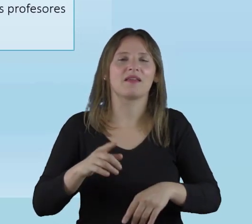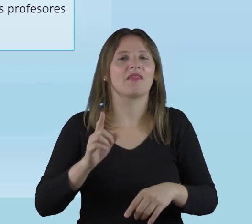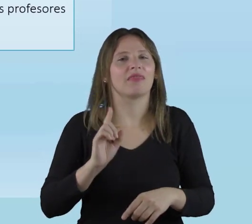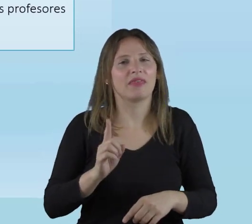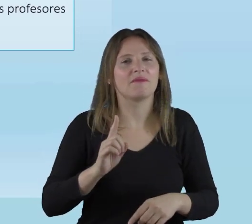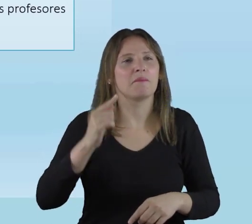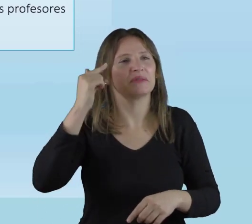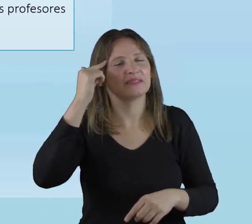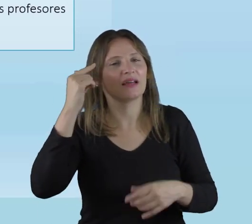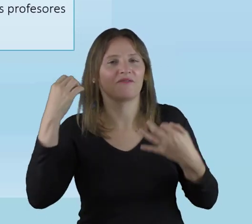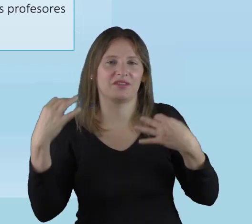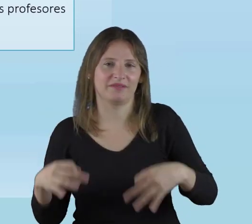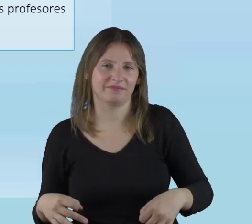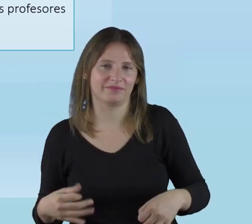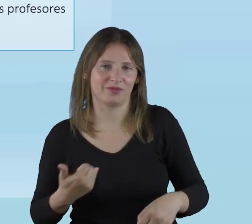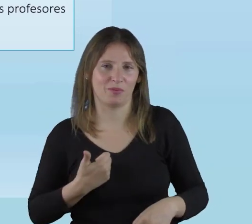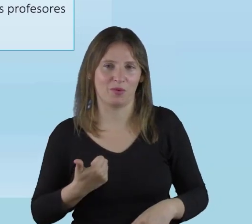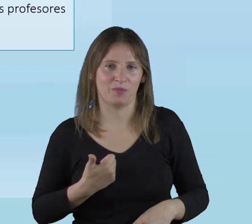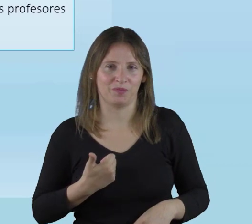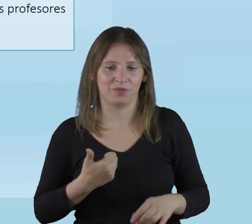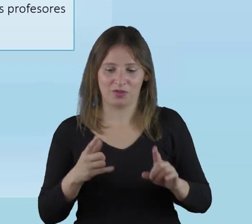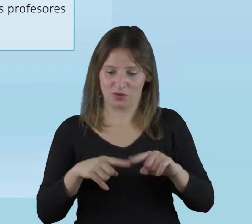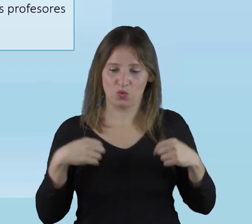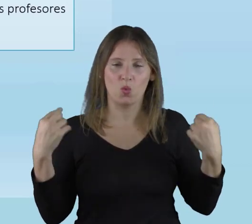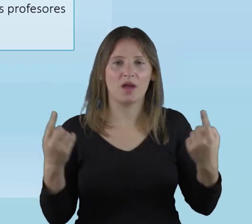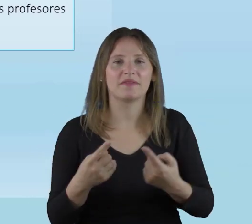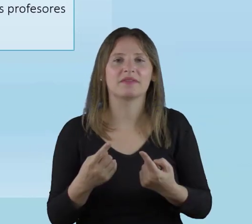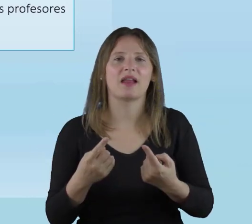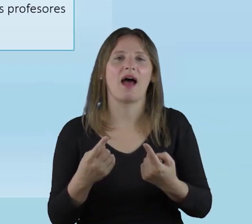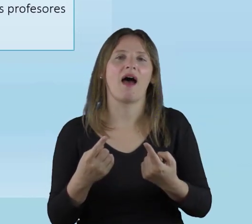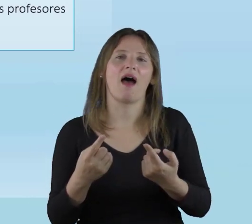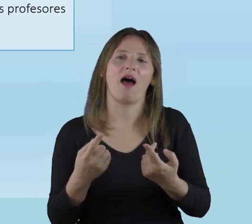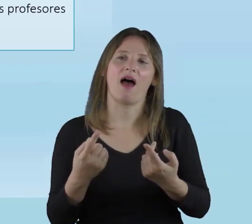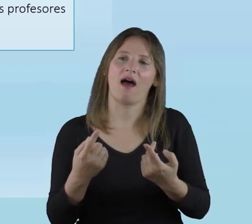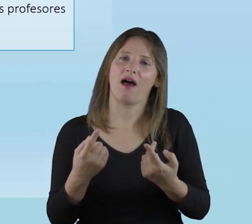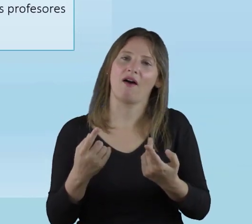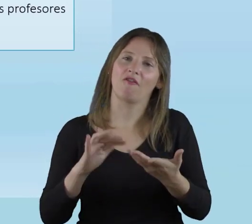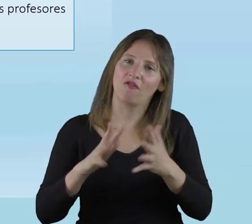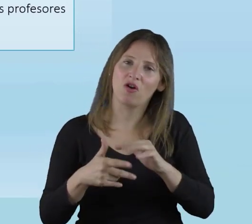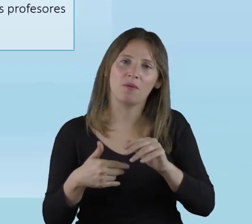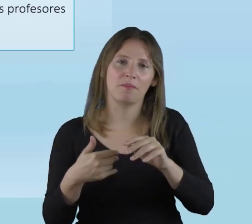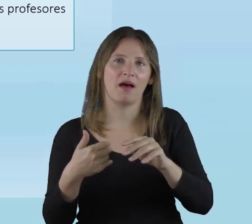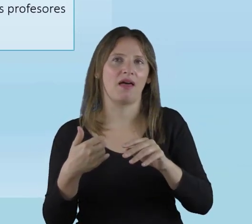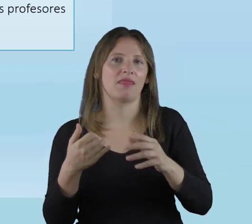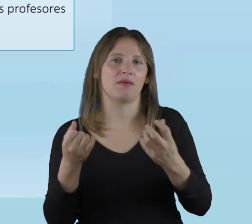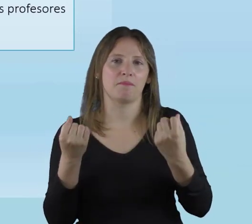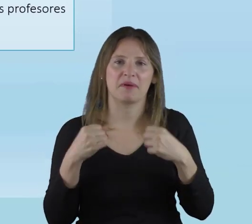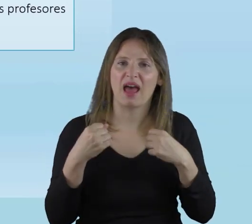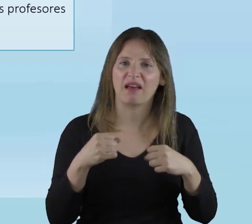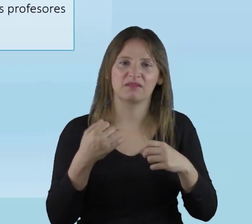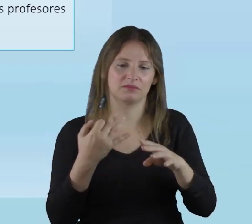y tendríamos que reflexionar. Si nuestra práctica estuvo bien